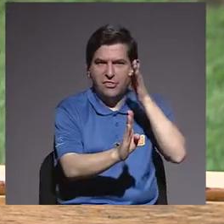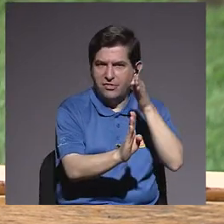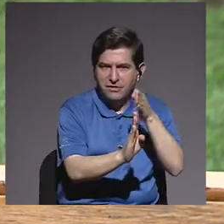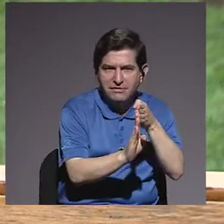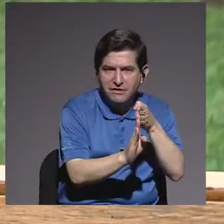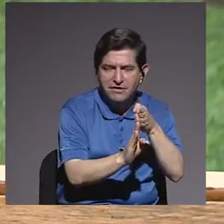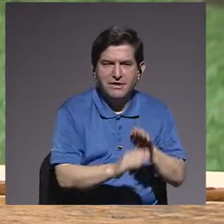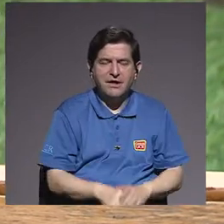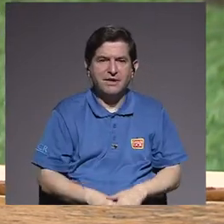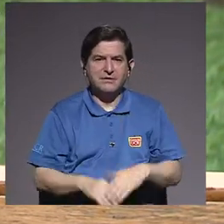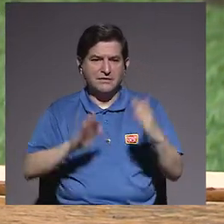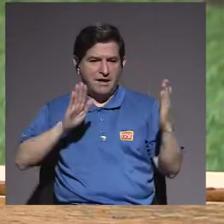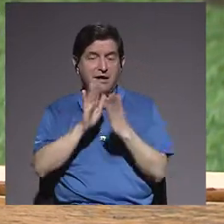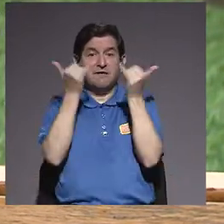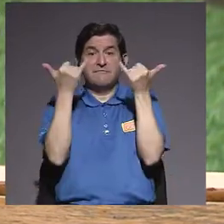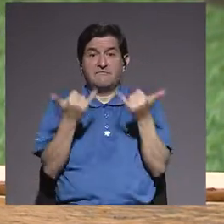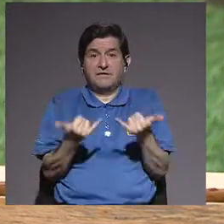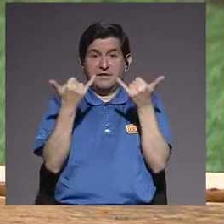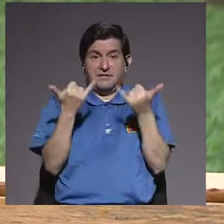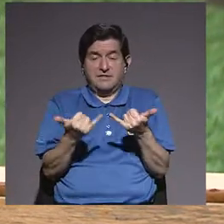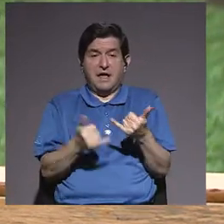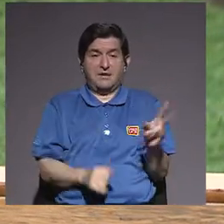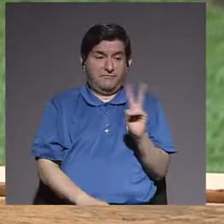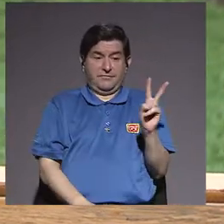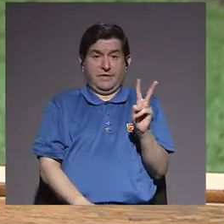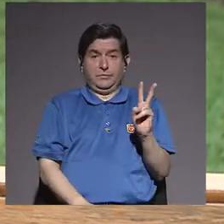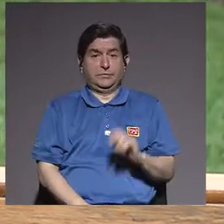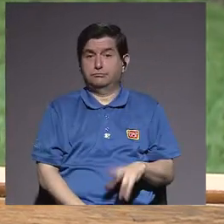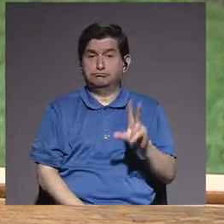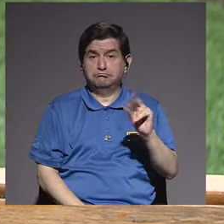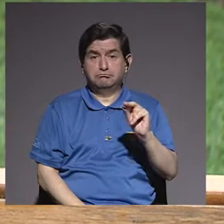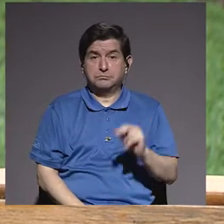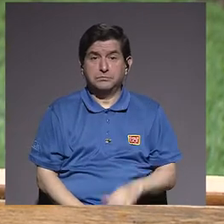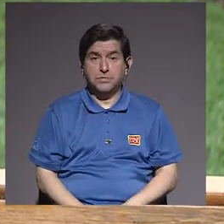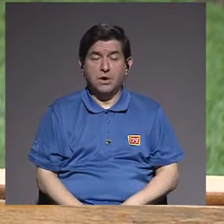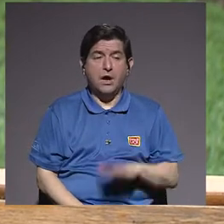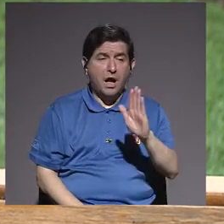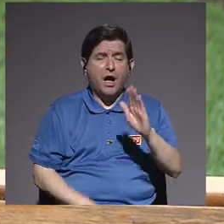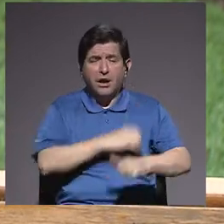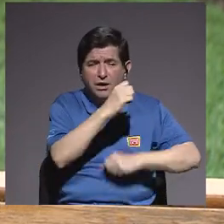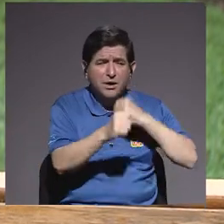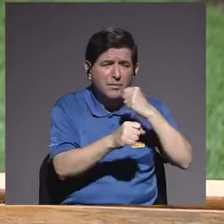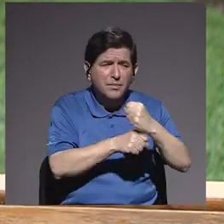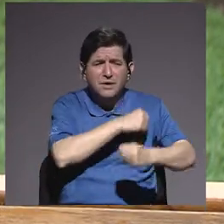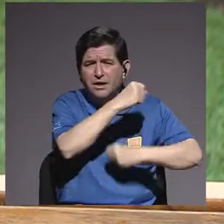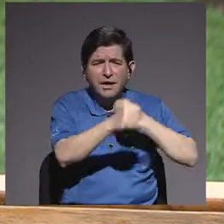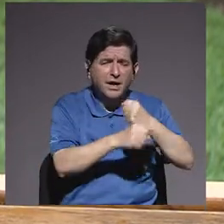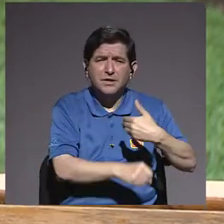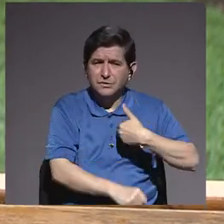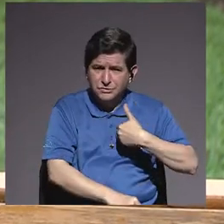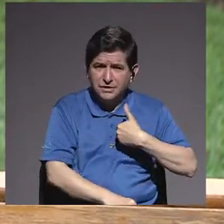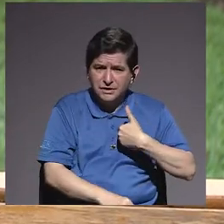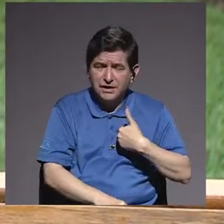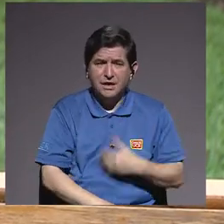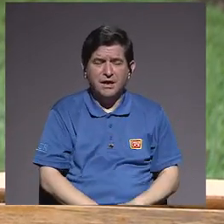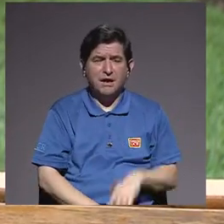lo que estamos enfrentando ahora del virus, sino que dada su edad por